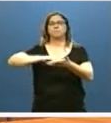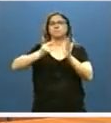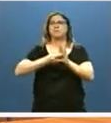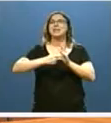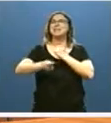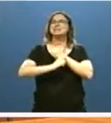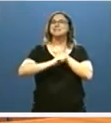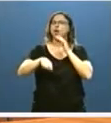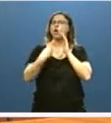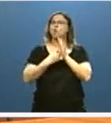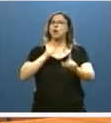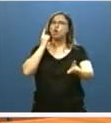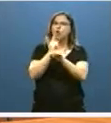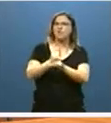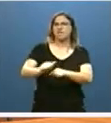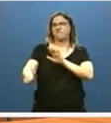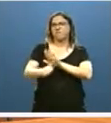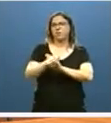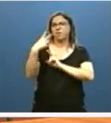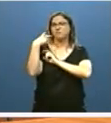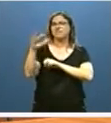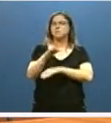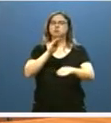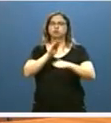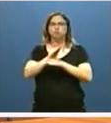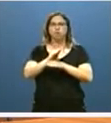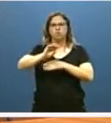de lucha contra el fraude fiscal y en materia de subvenciones.